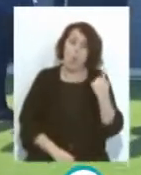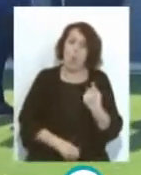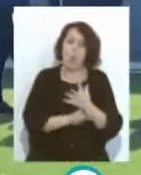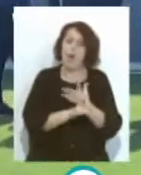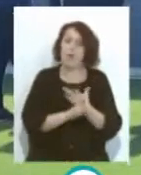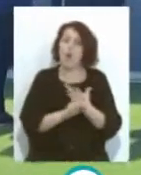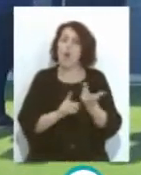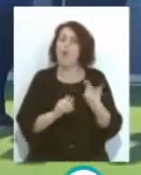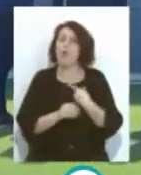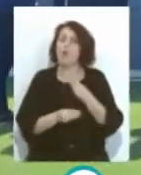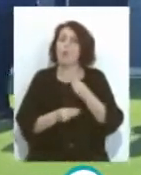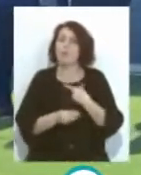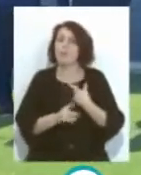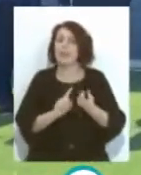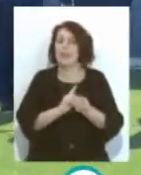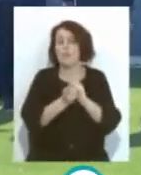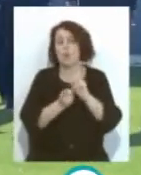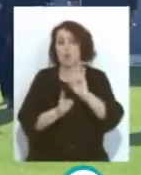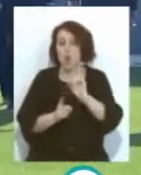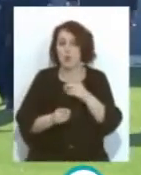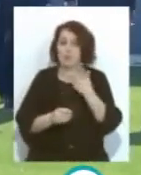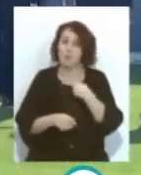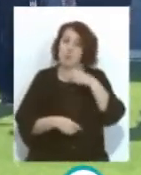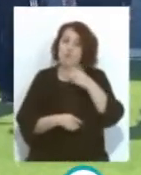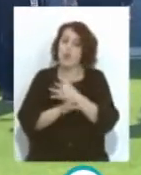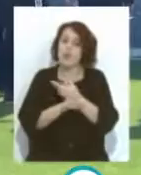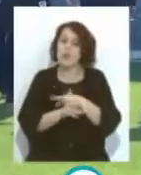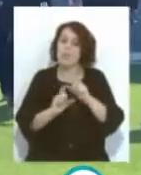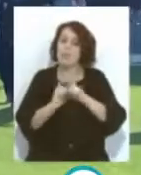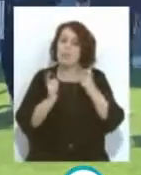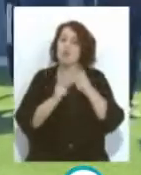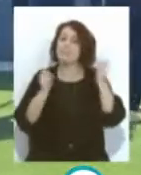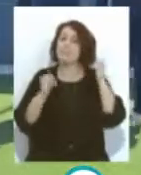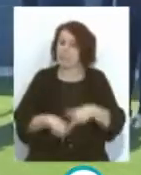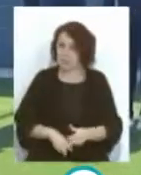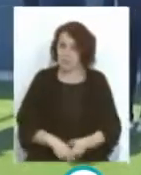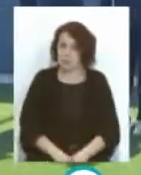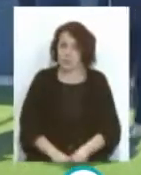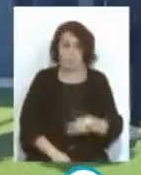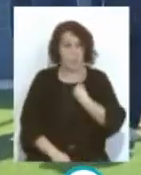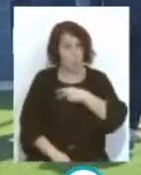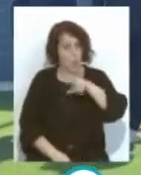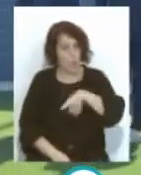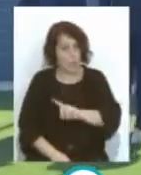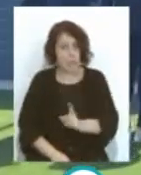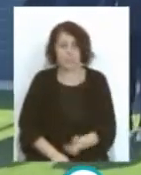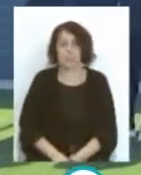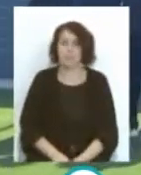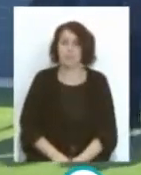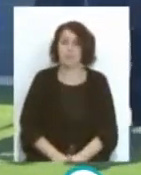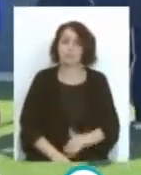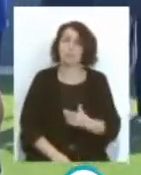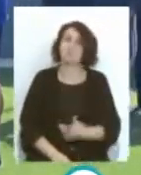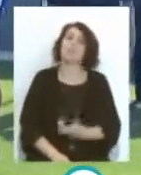Traspasado Sino jugadores Que estén Sin equipo Con lo cual No es lo mismo Una cosa Que Porque